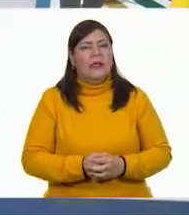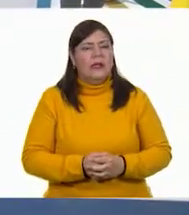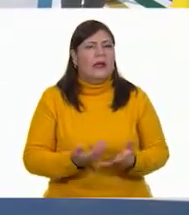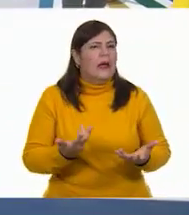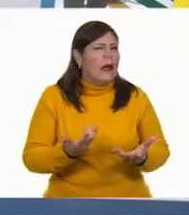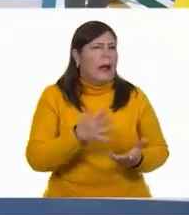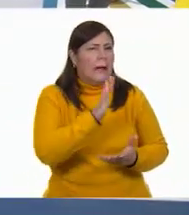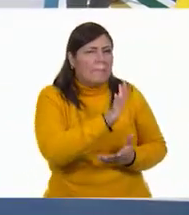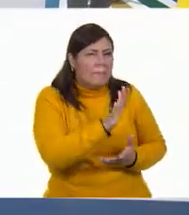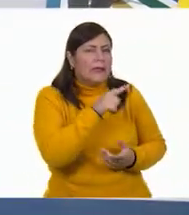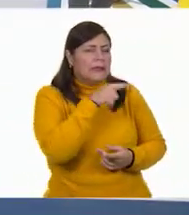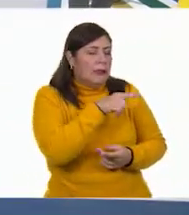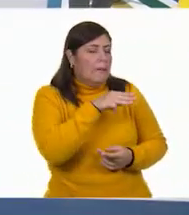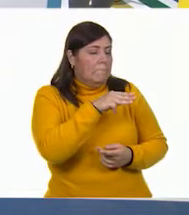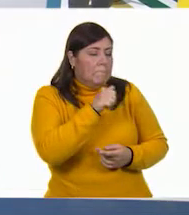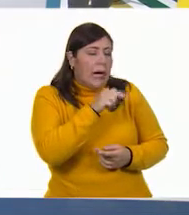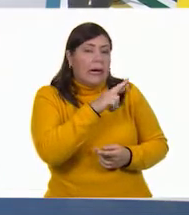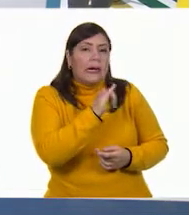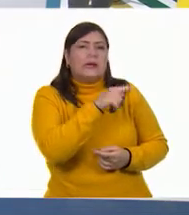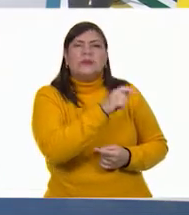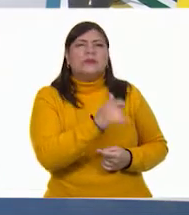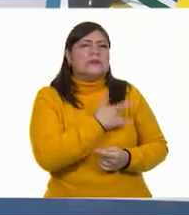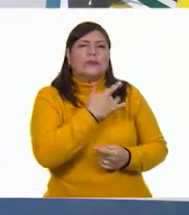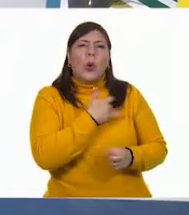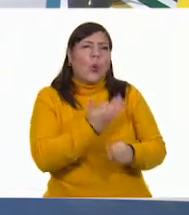¿cómo te sientes en este segundo?